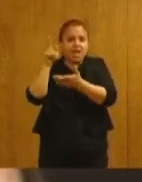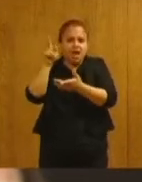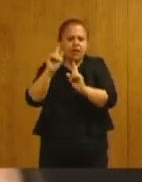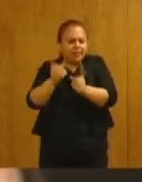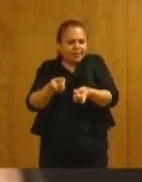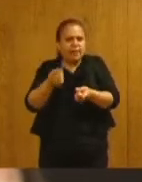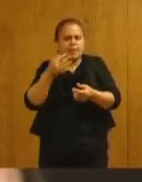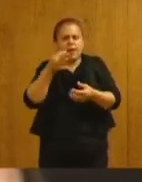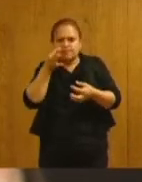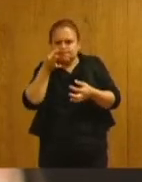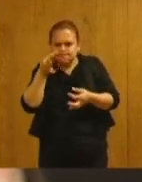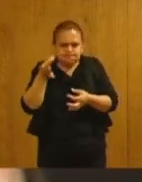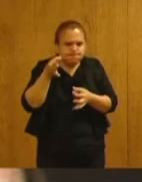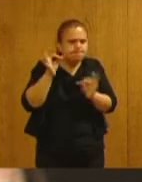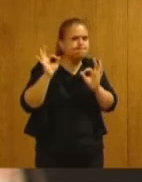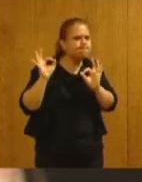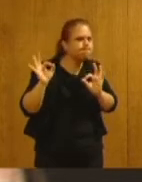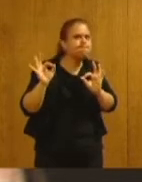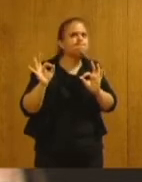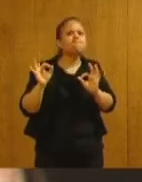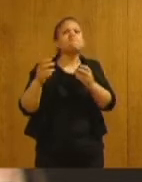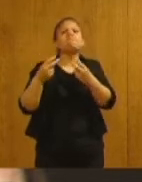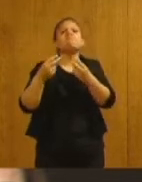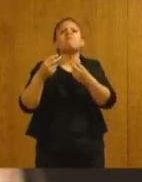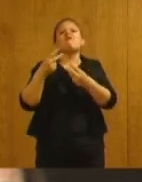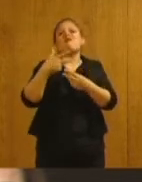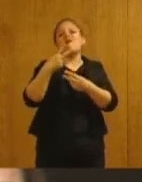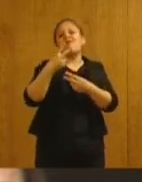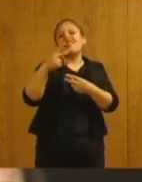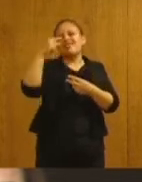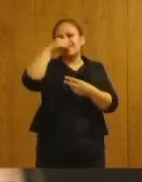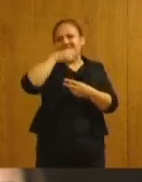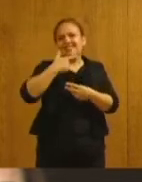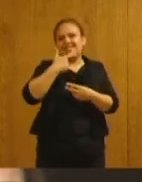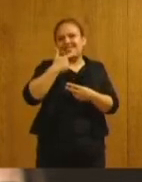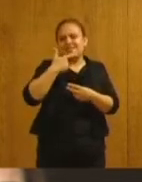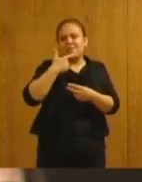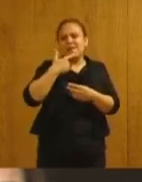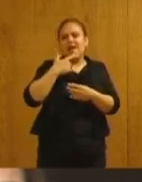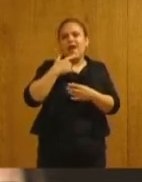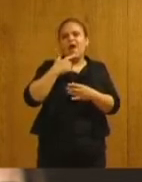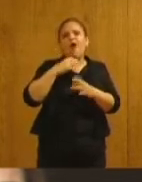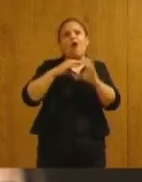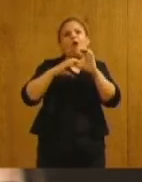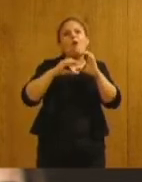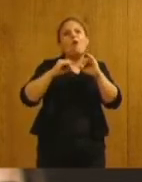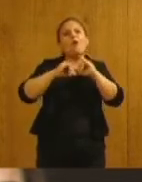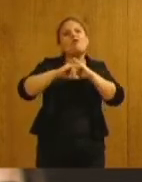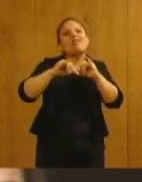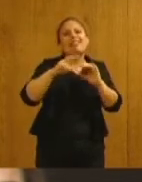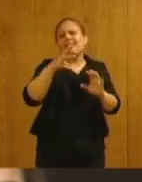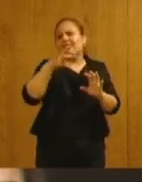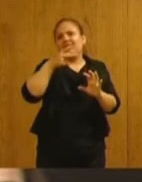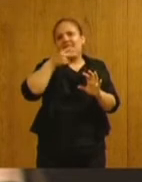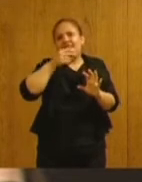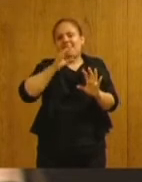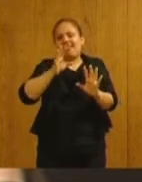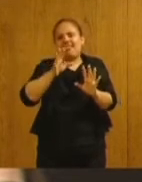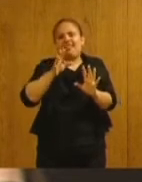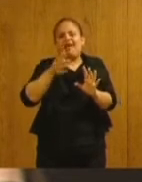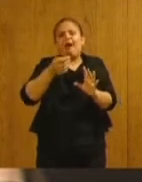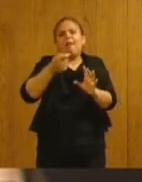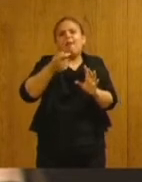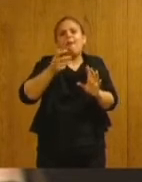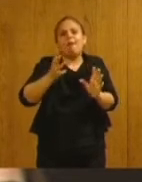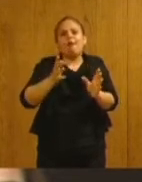como lo dijimos, el 27 de septiembre. Pero al momento de comunicarlo, no lo hizo con una referencia personal a esas